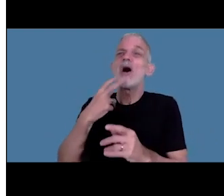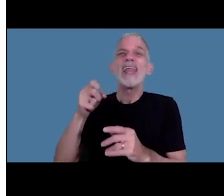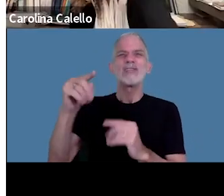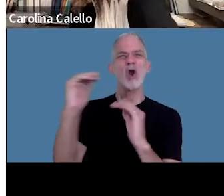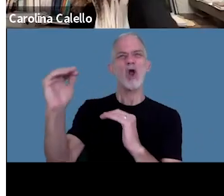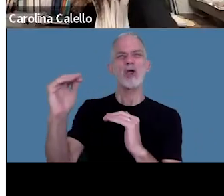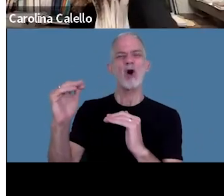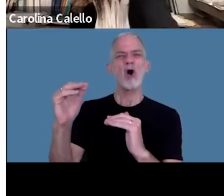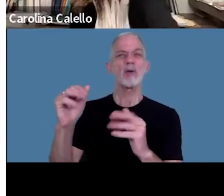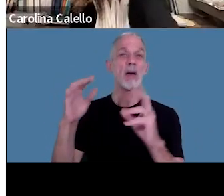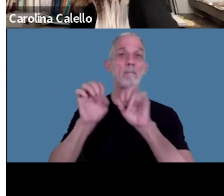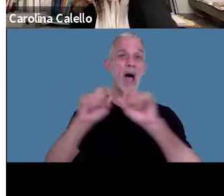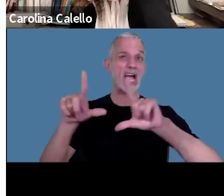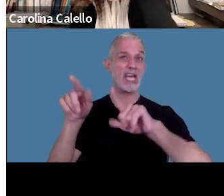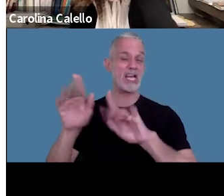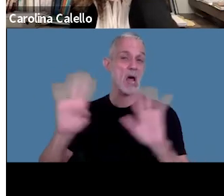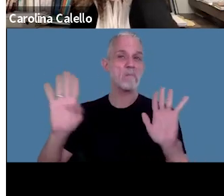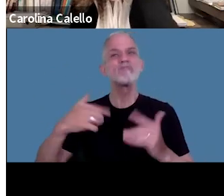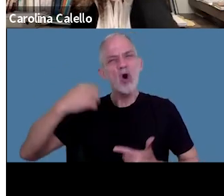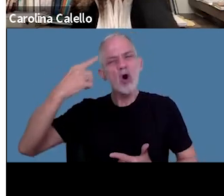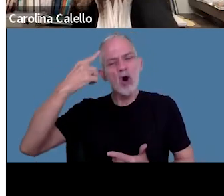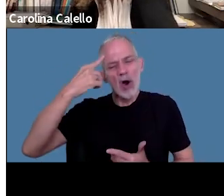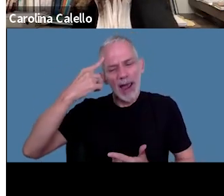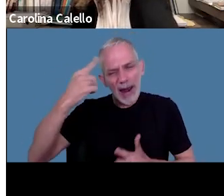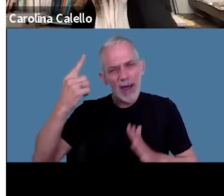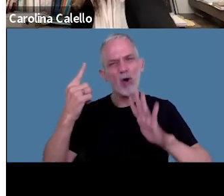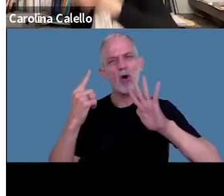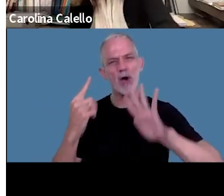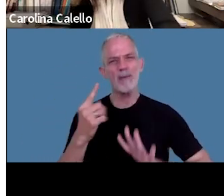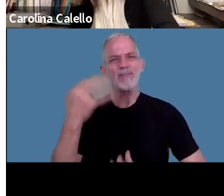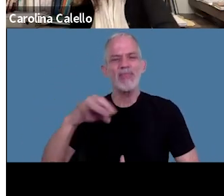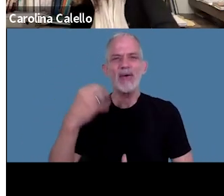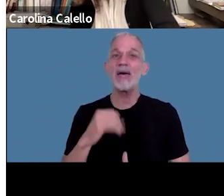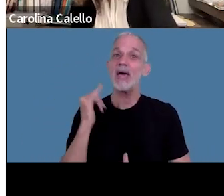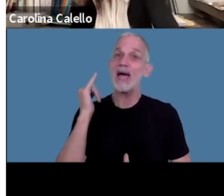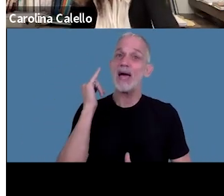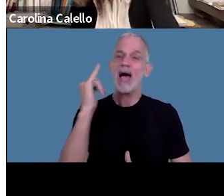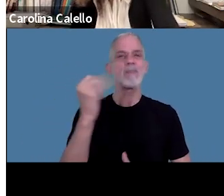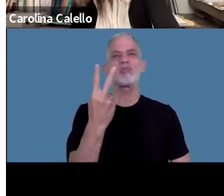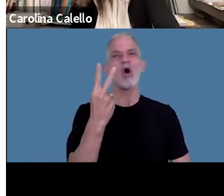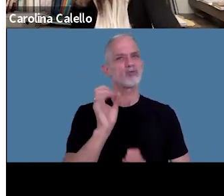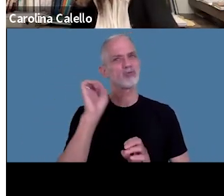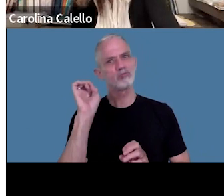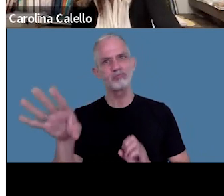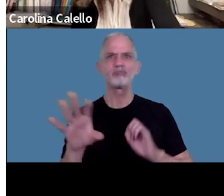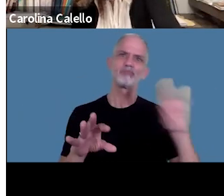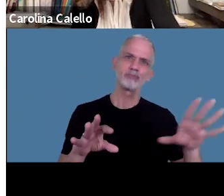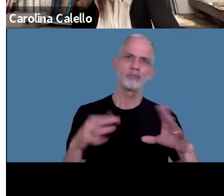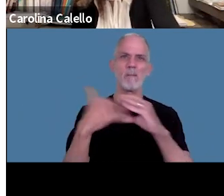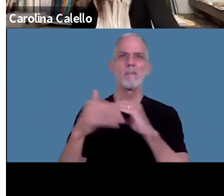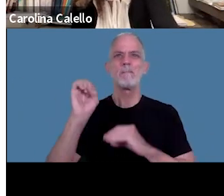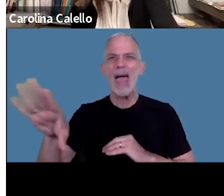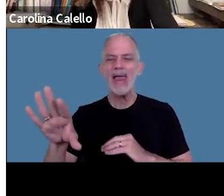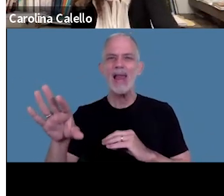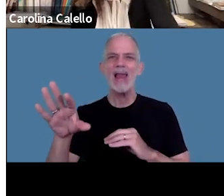yo creo que no yo creo que hay que notificar a los dos lugares esa es mi